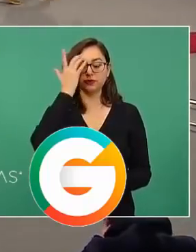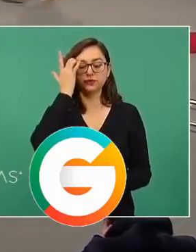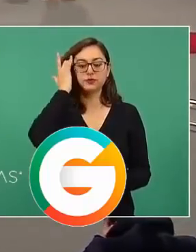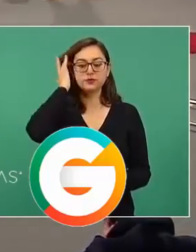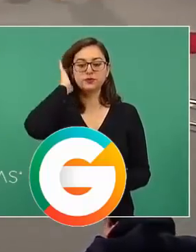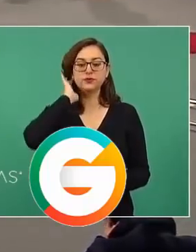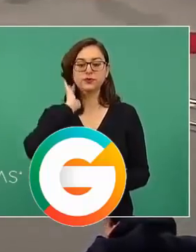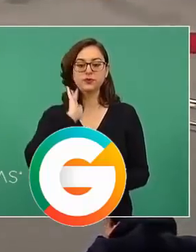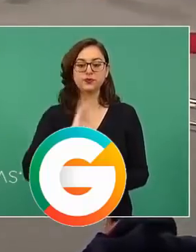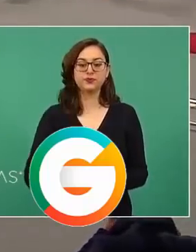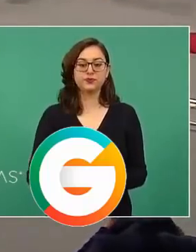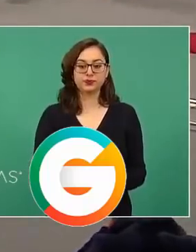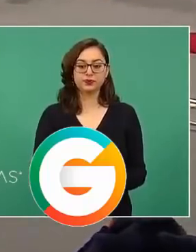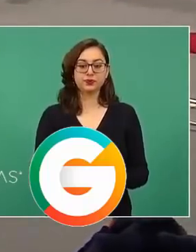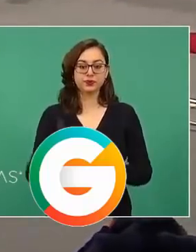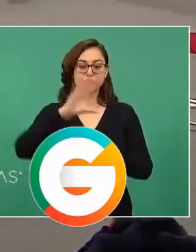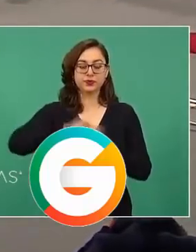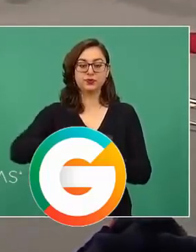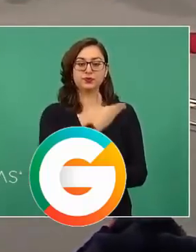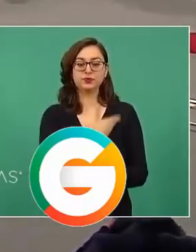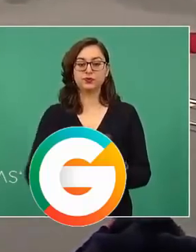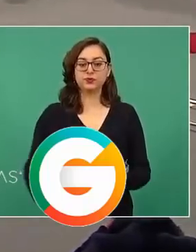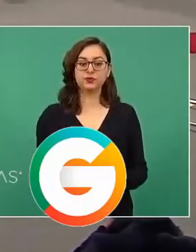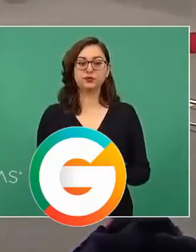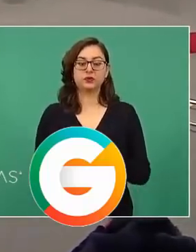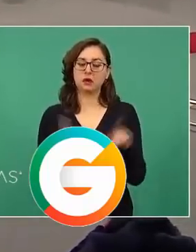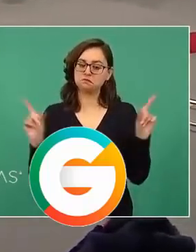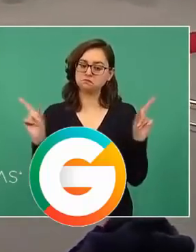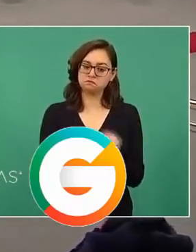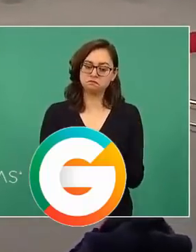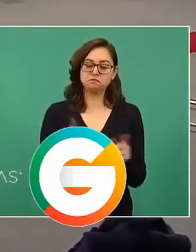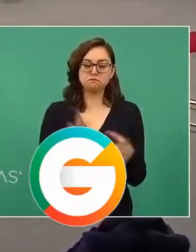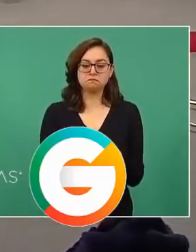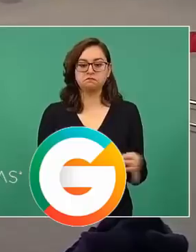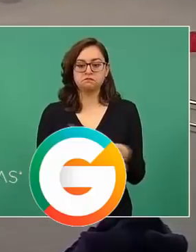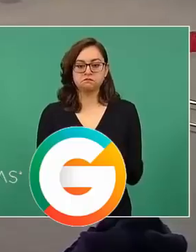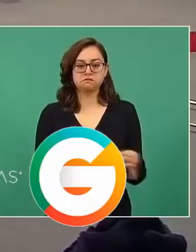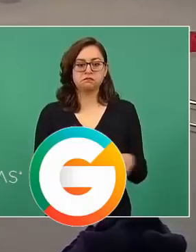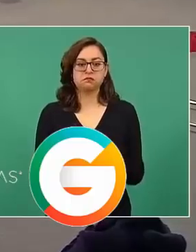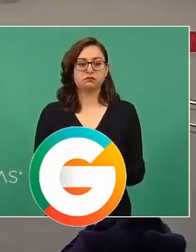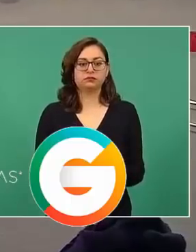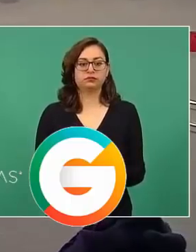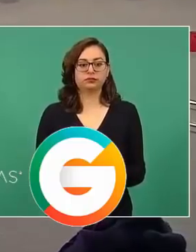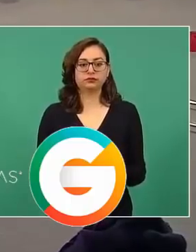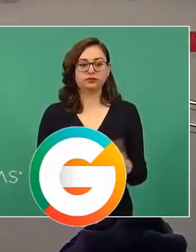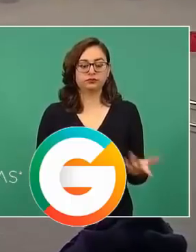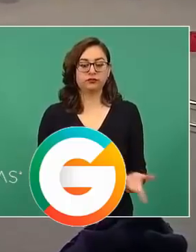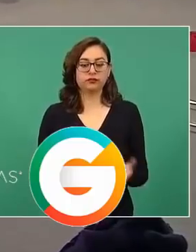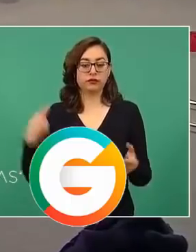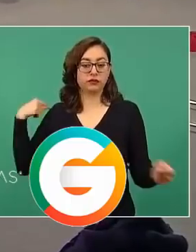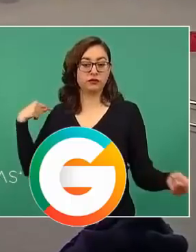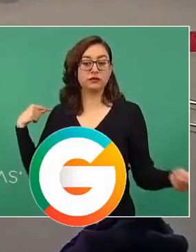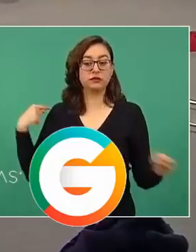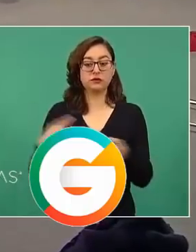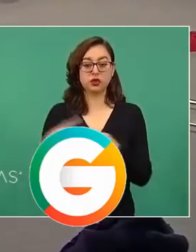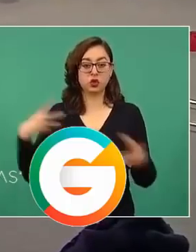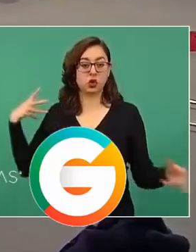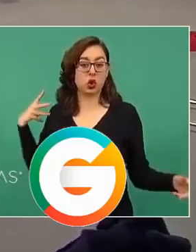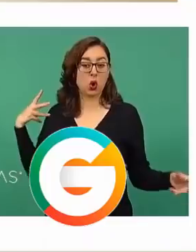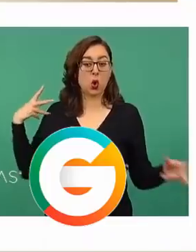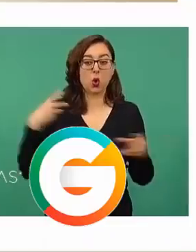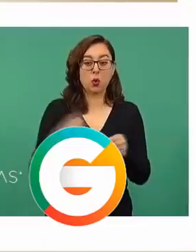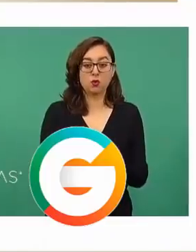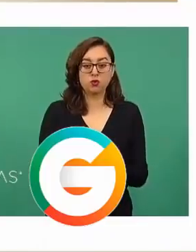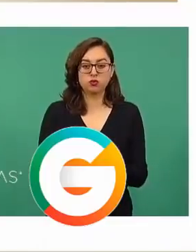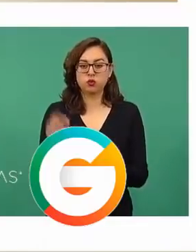Con su permiso, presidente. Muy rápidamente, incidencia de todo lo que se hace, cuáles son los resultados